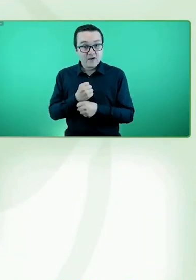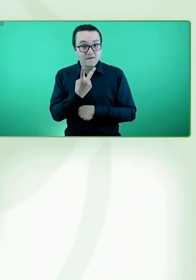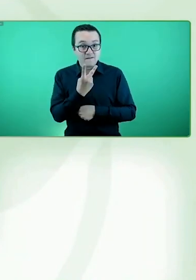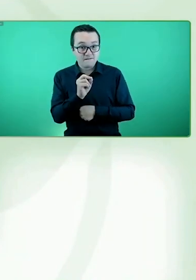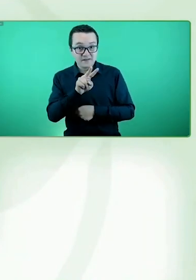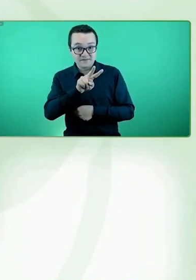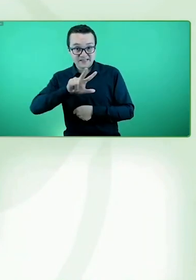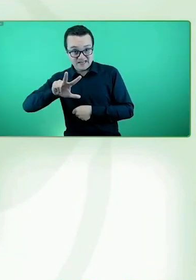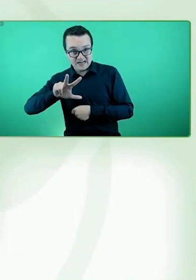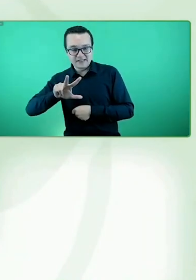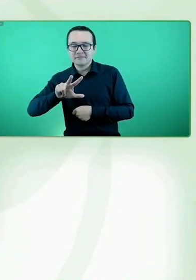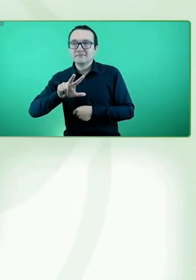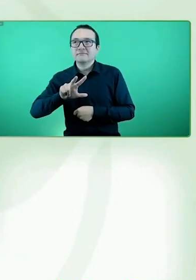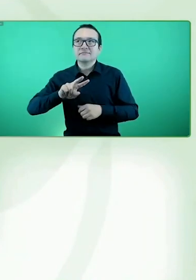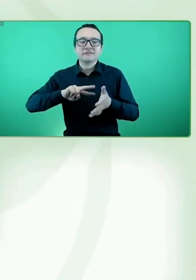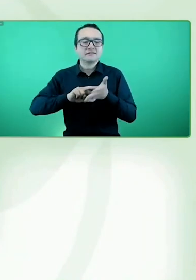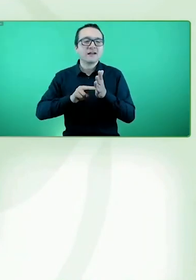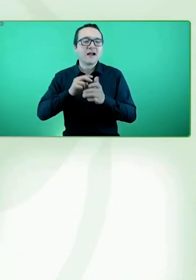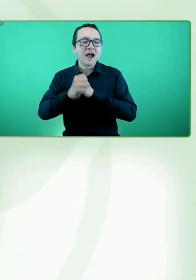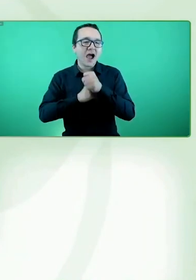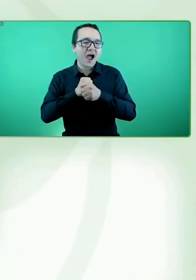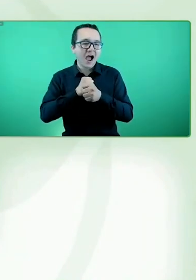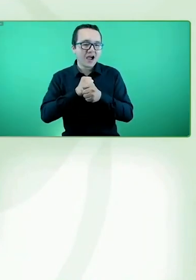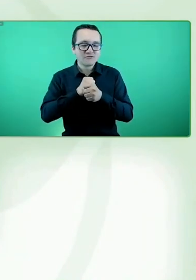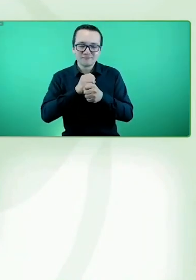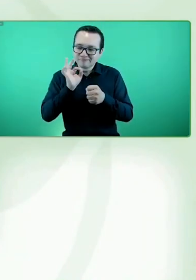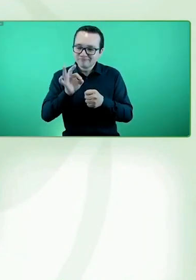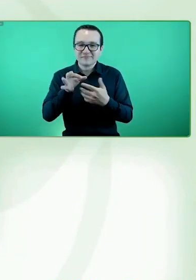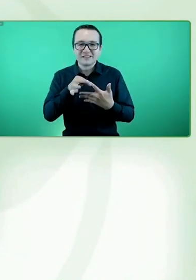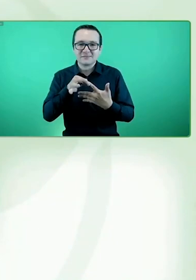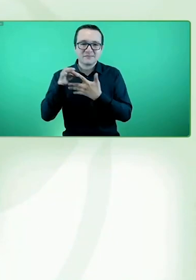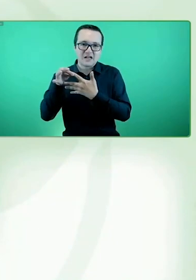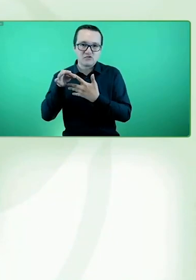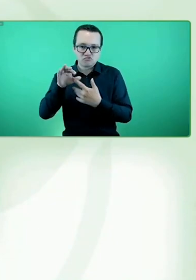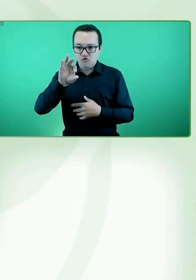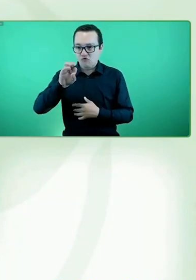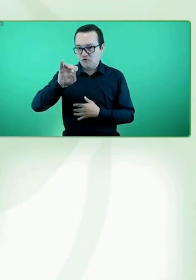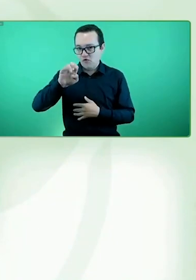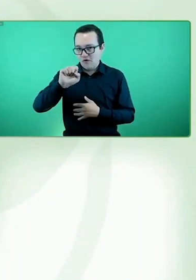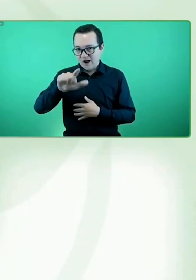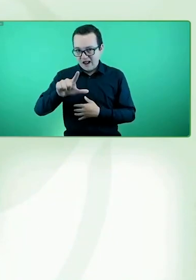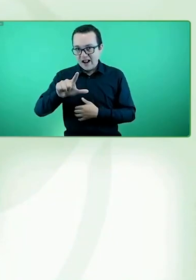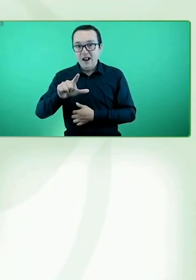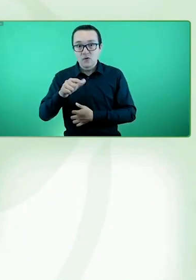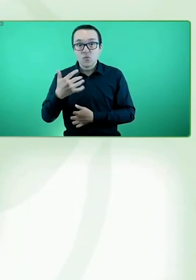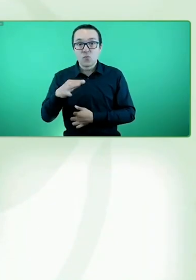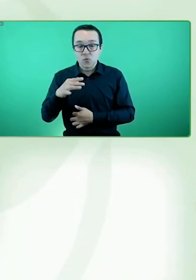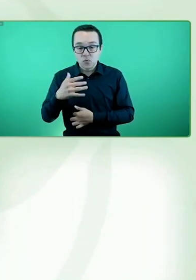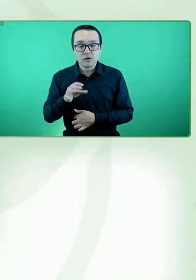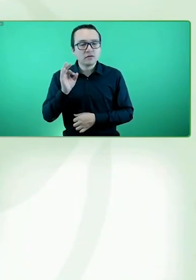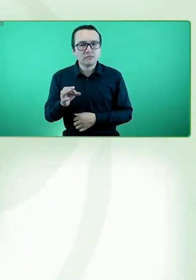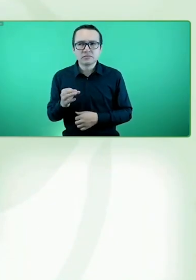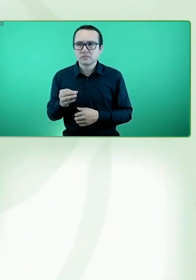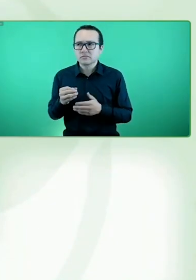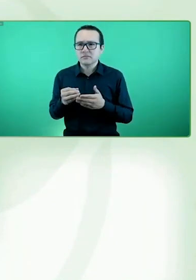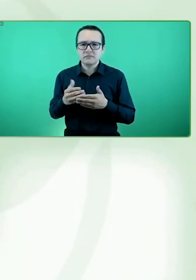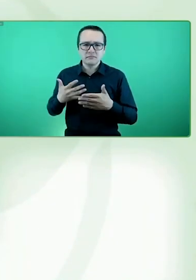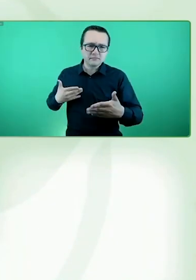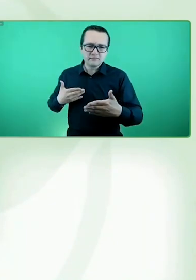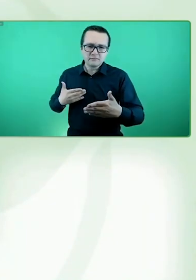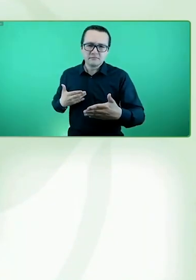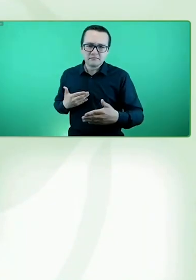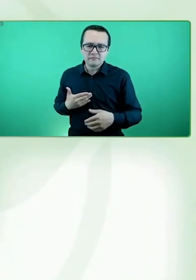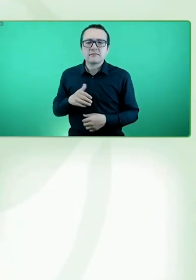conformamos la gran familia de FOAL, ya que desde hace un cuarto de siglo que la